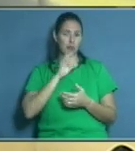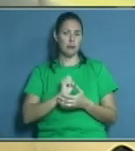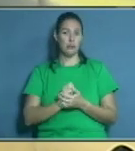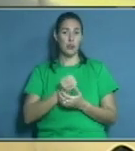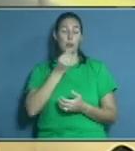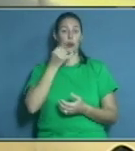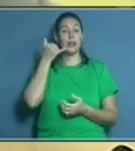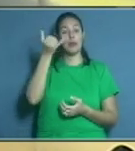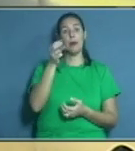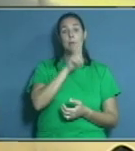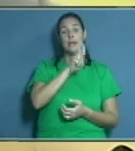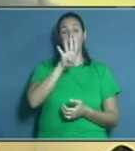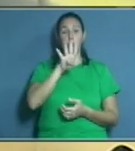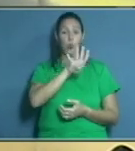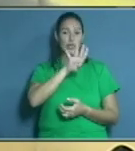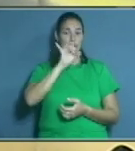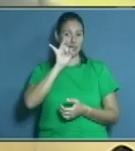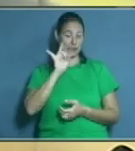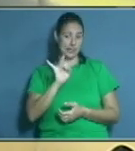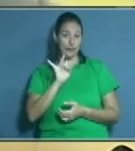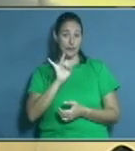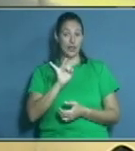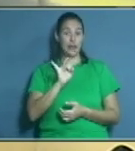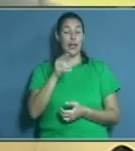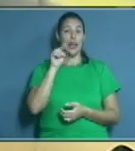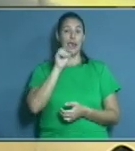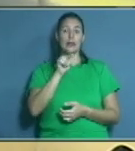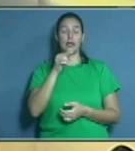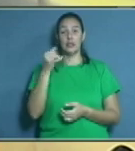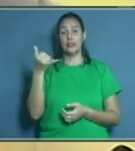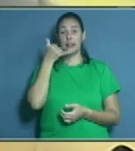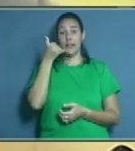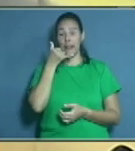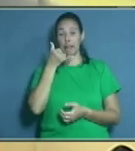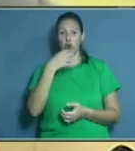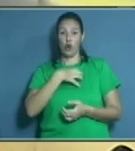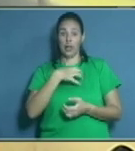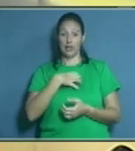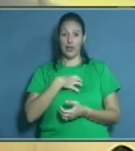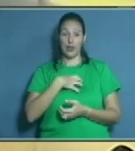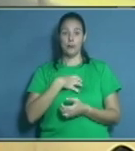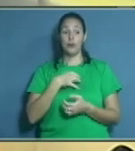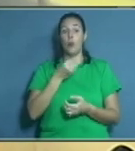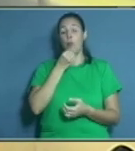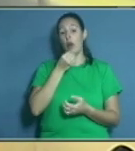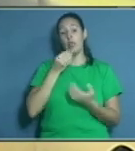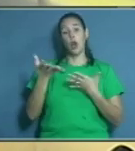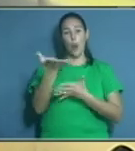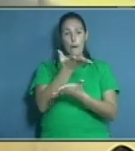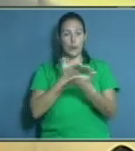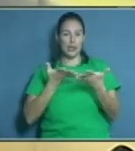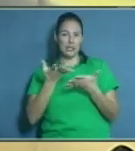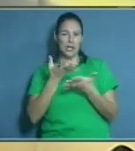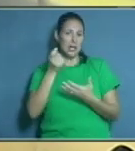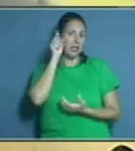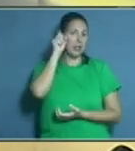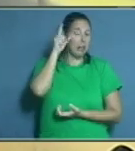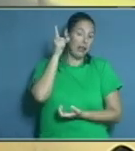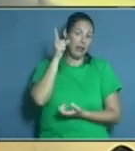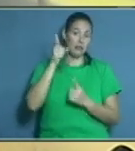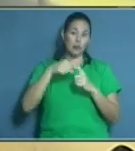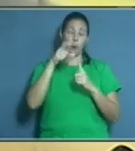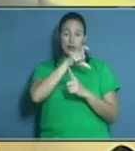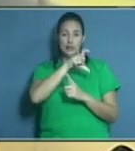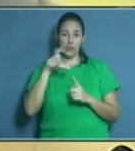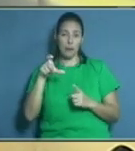34 47 es el teléfono que le conectará con nuestro equipo de mitos de la salud. Puede compartirnos su opinión sobre este tema,